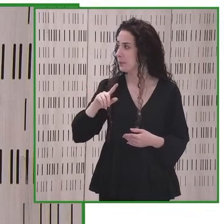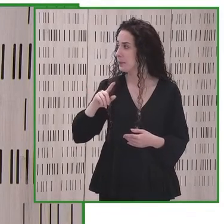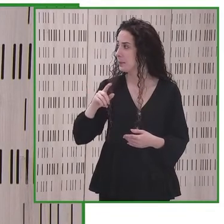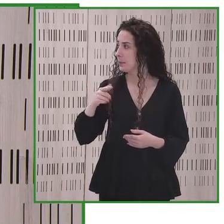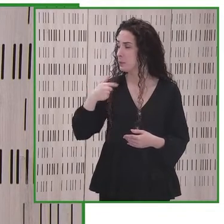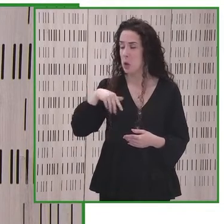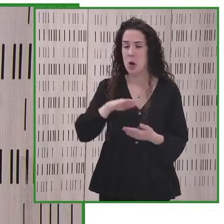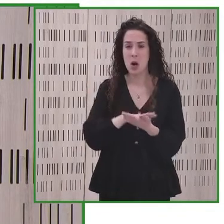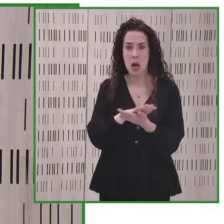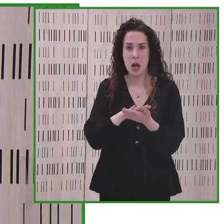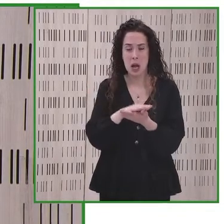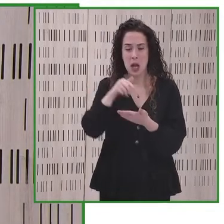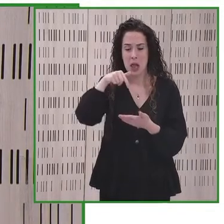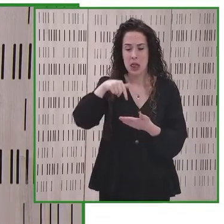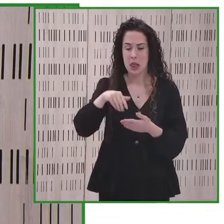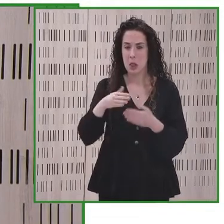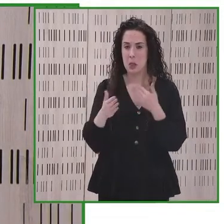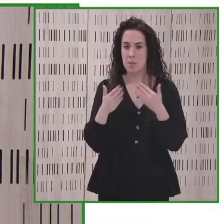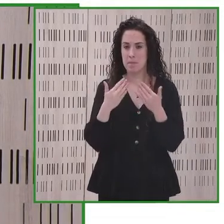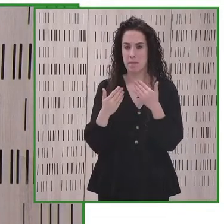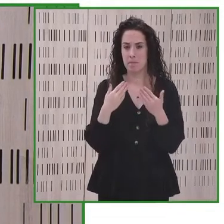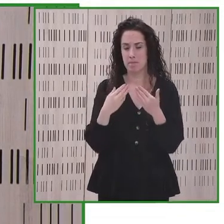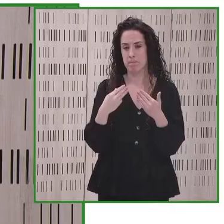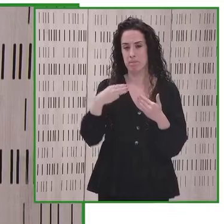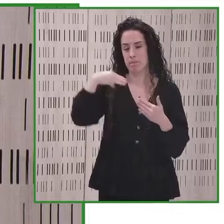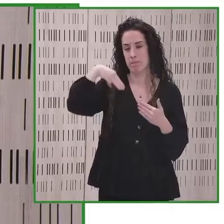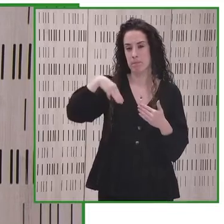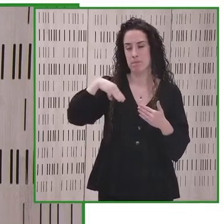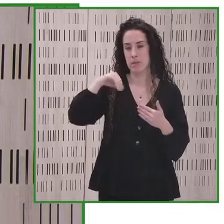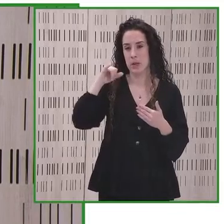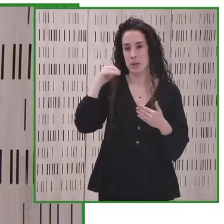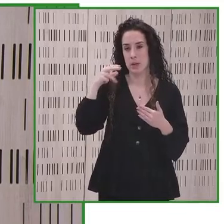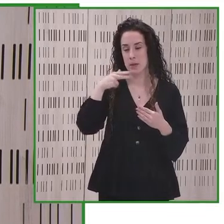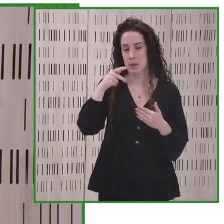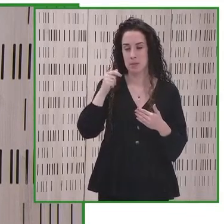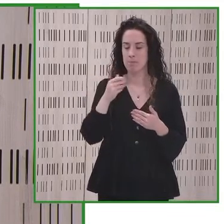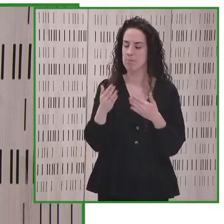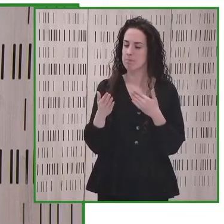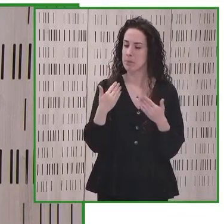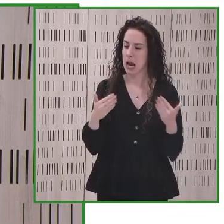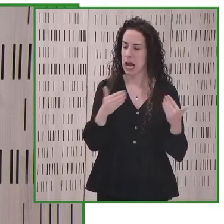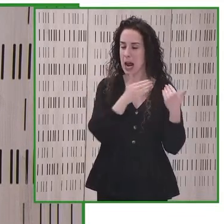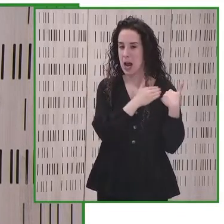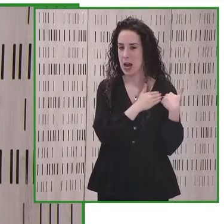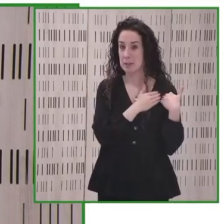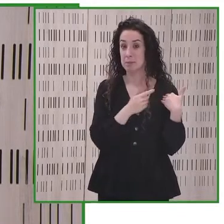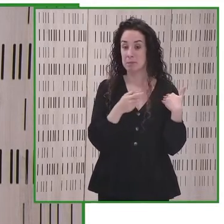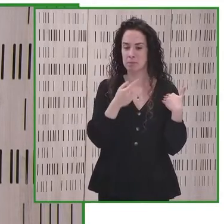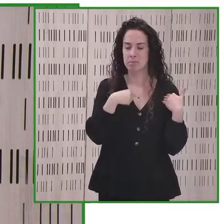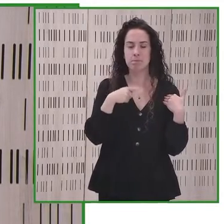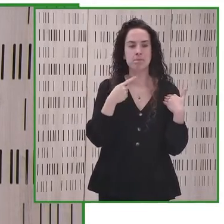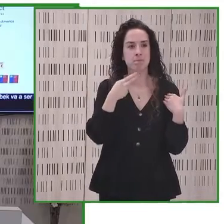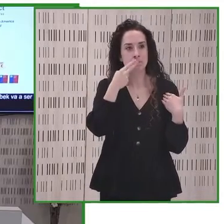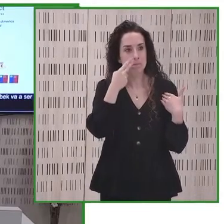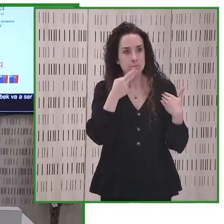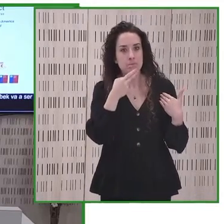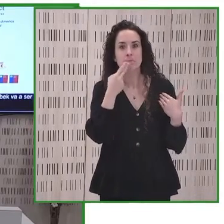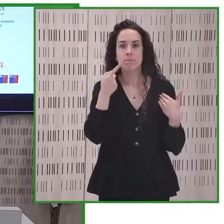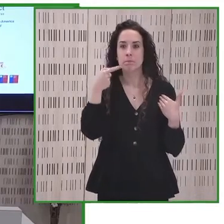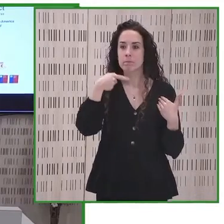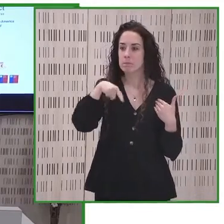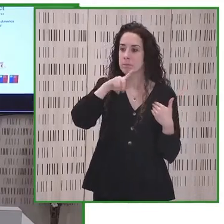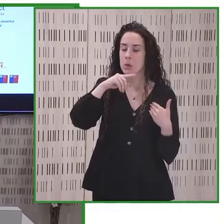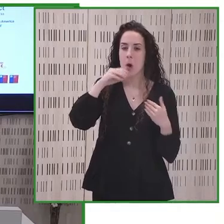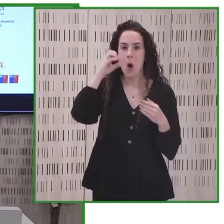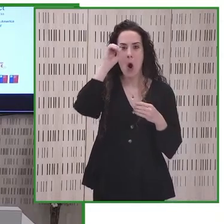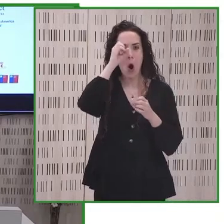esta conversación efectivamente Michael Fenbeck va a ser su moderador y bueno estamos expectantes para escuchar lo que son sus perspectivas respecto a la